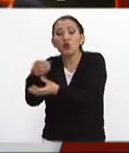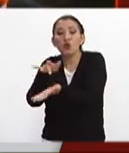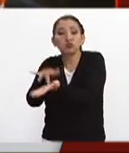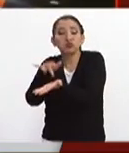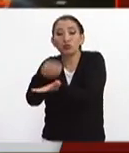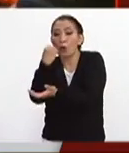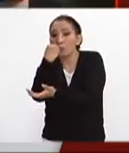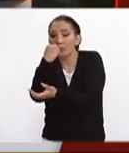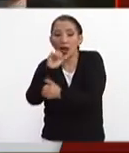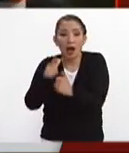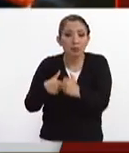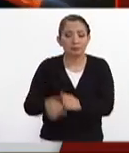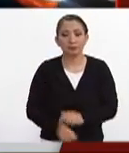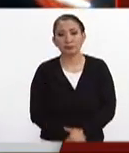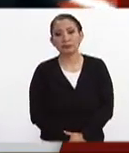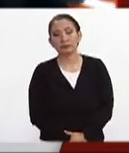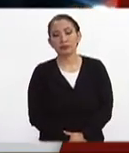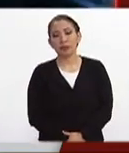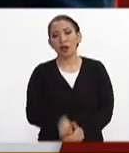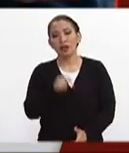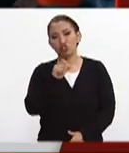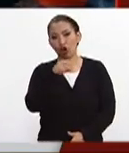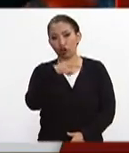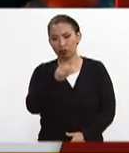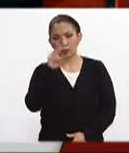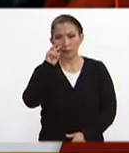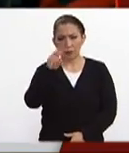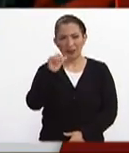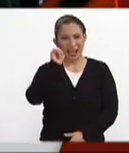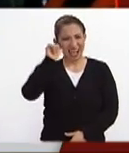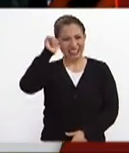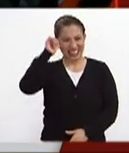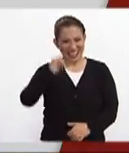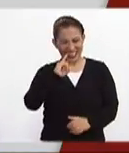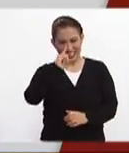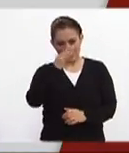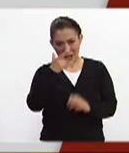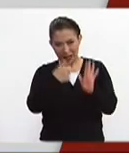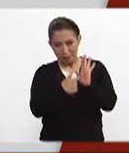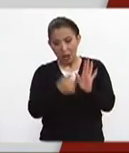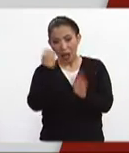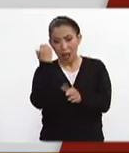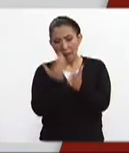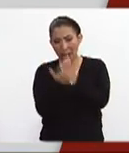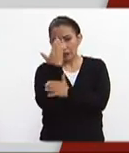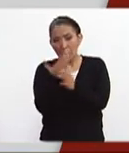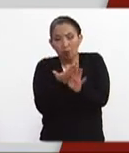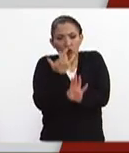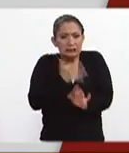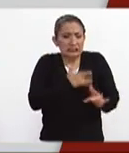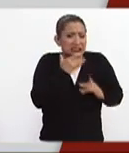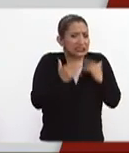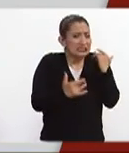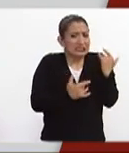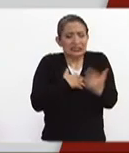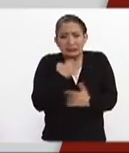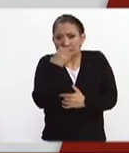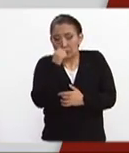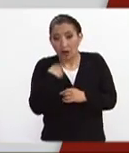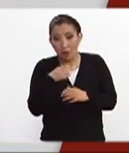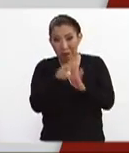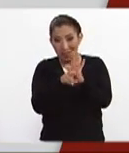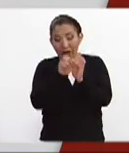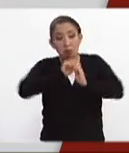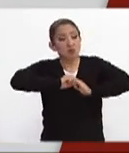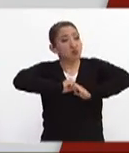apoyo Pati Toño pues veíamos ayer imágenes bueno de esta madrugada muy emotivas se circuló